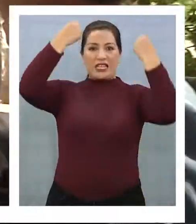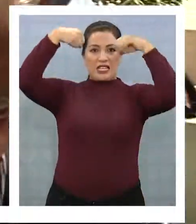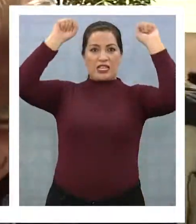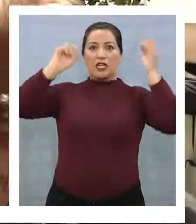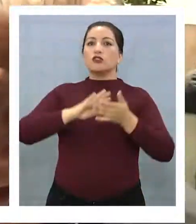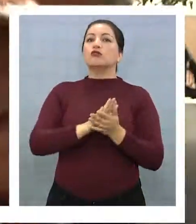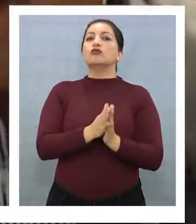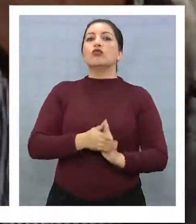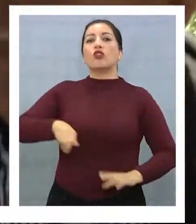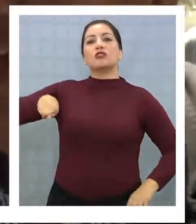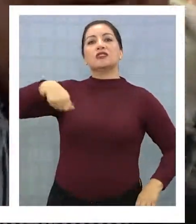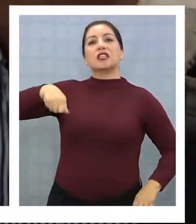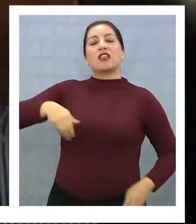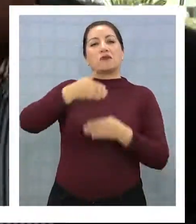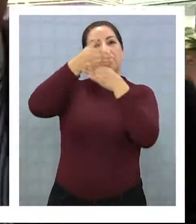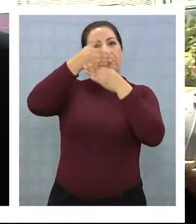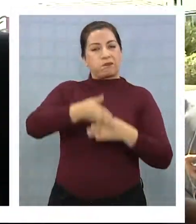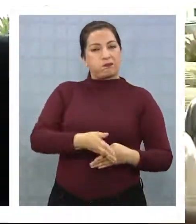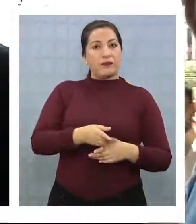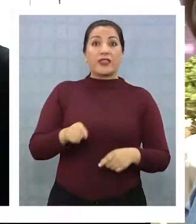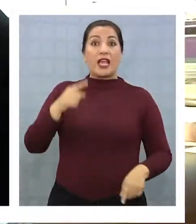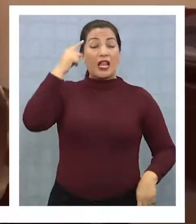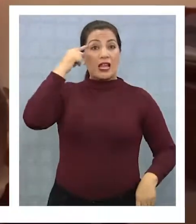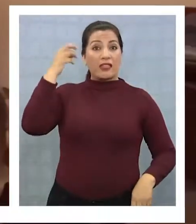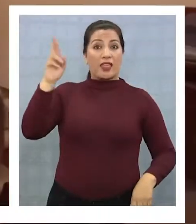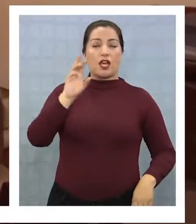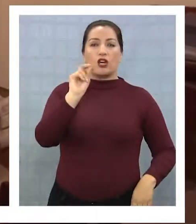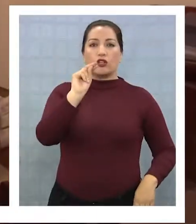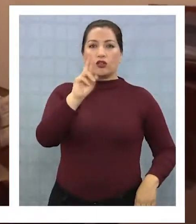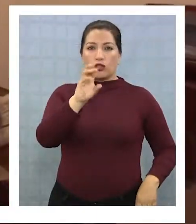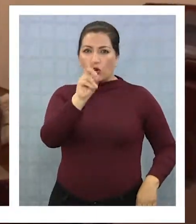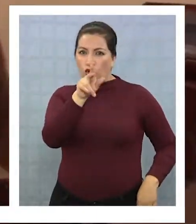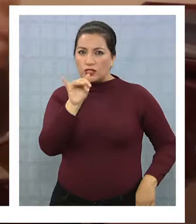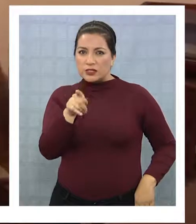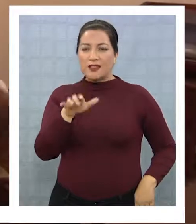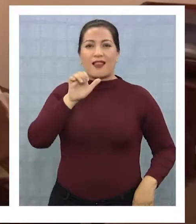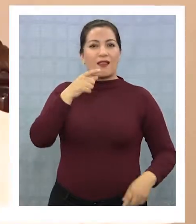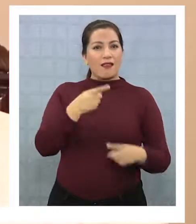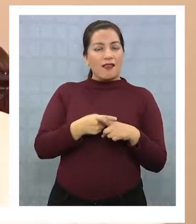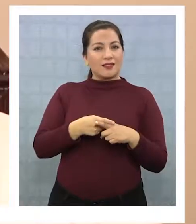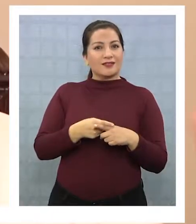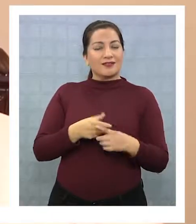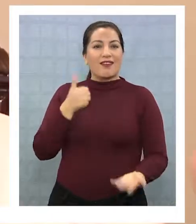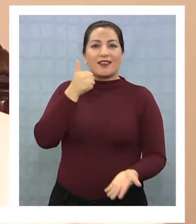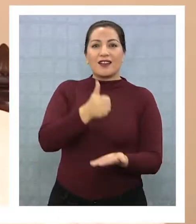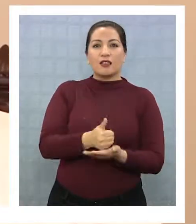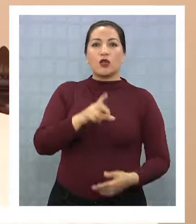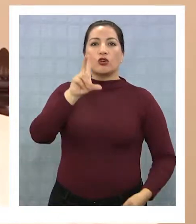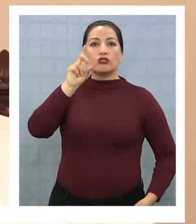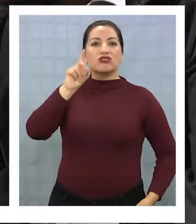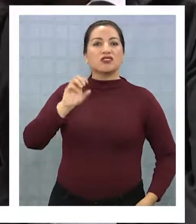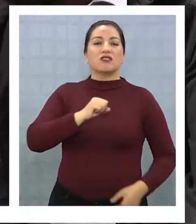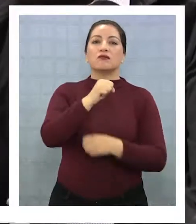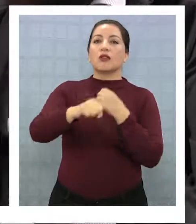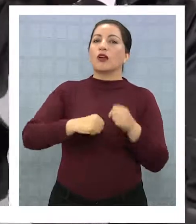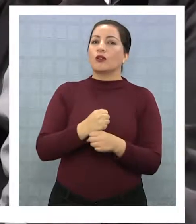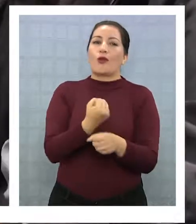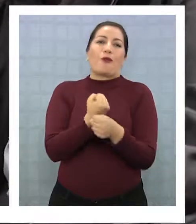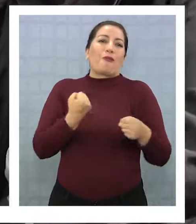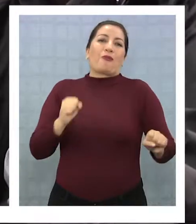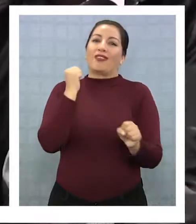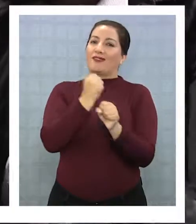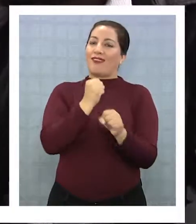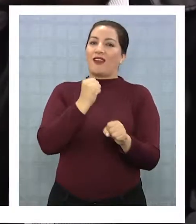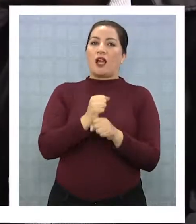senador. Refutando la idea de Rossi, quien declaró que el exalcalde de 80 años no se encontraba apto para un cargo de seis